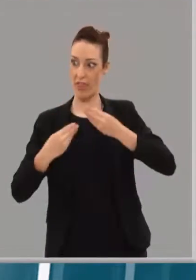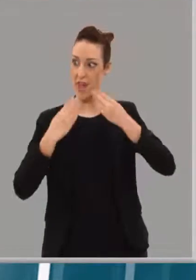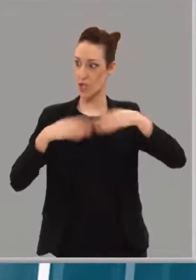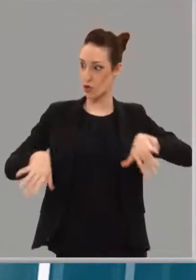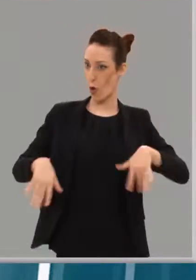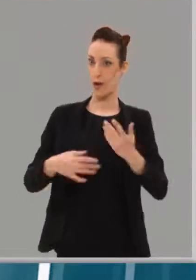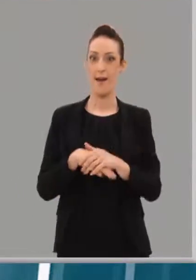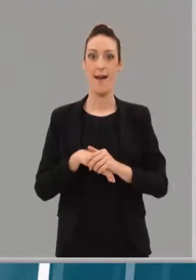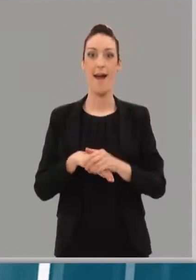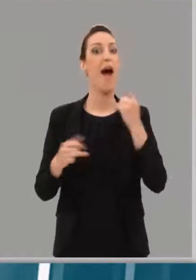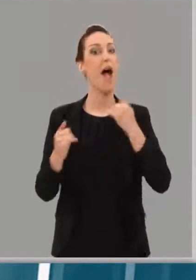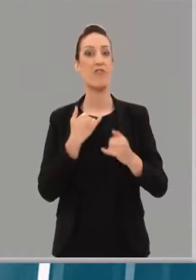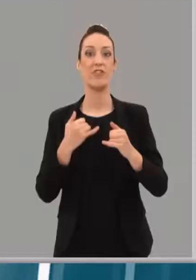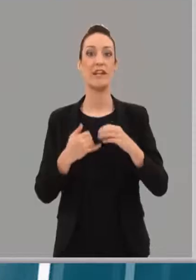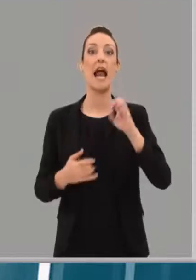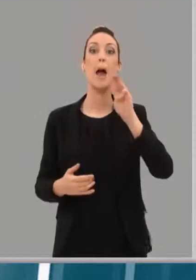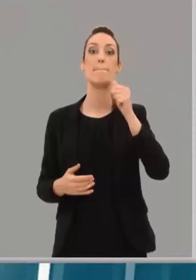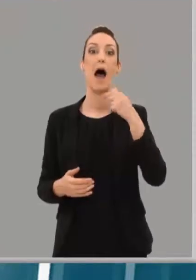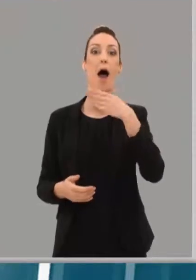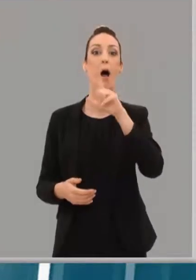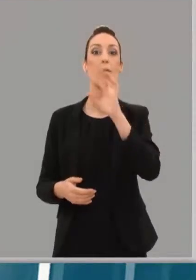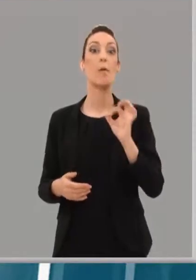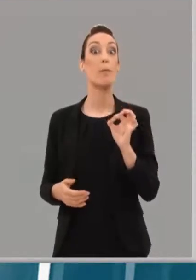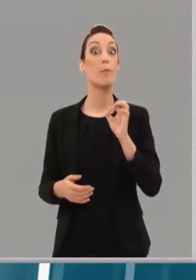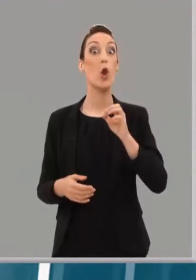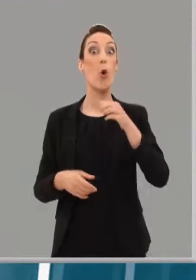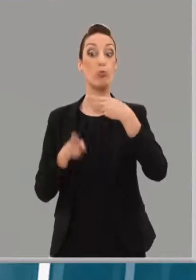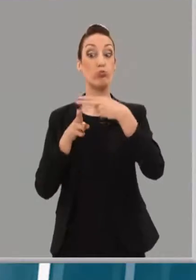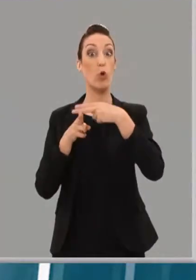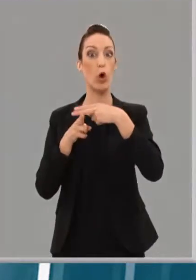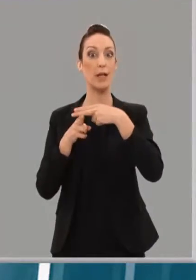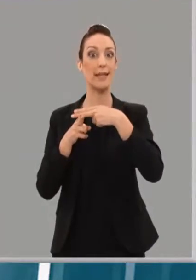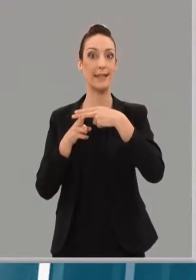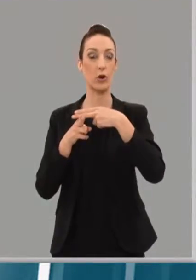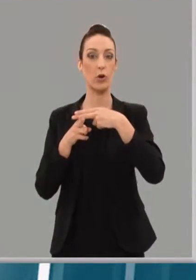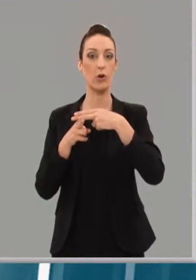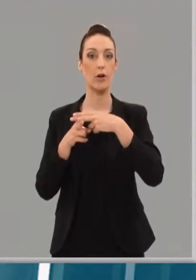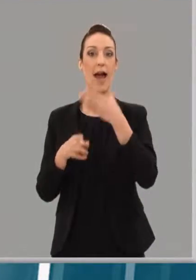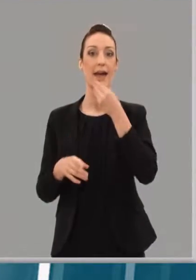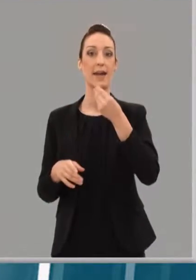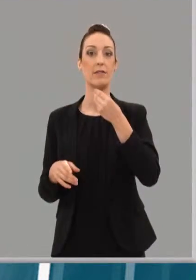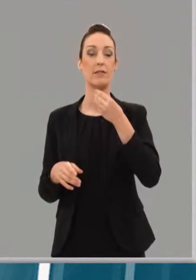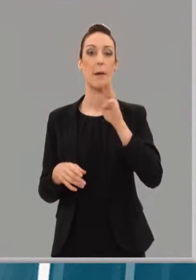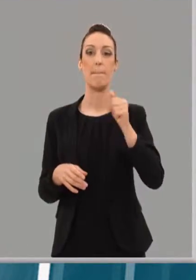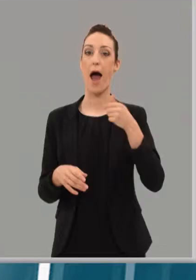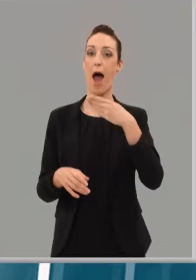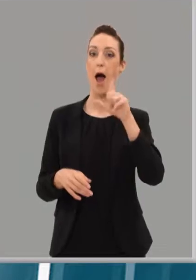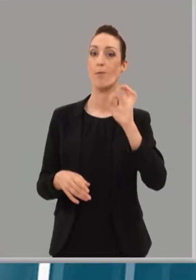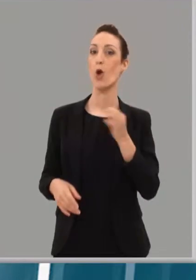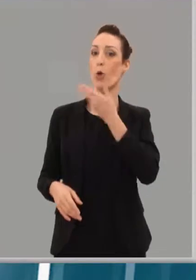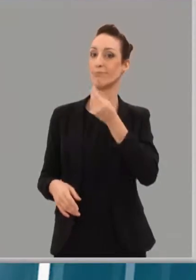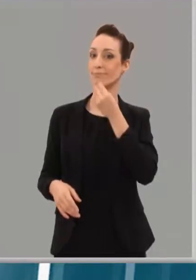a sus 46 años, Pablo Hermoso de Mendoza, el político con nombre de rejoneador... Pablo Hermoso de Mendoza, rejoneador, lo hace muy bien.